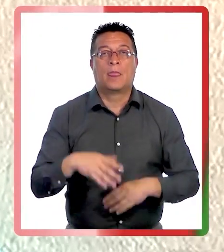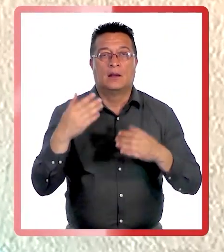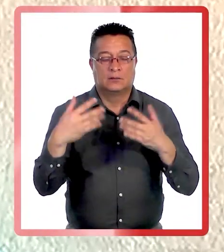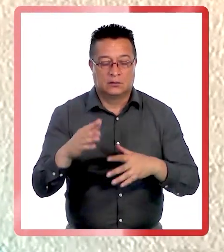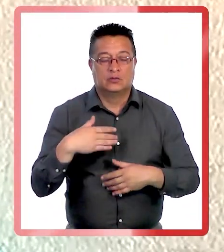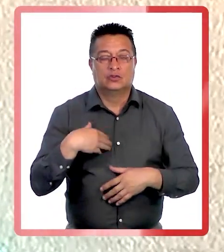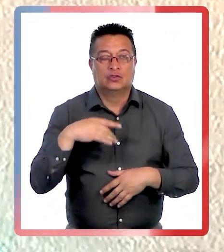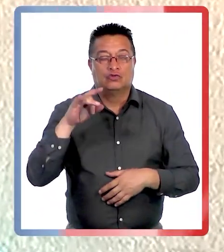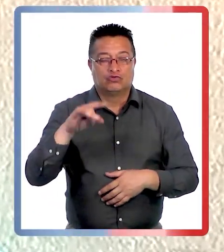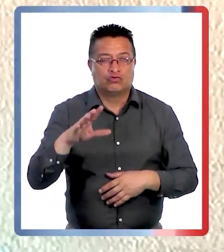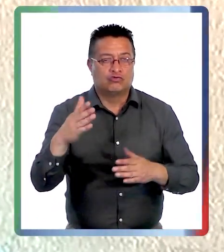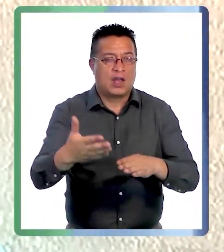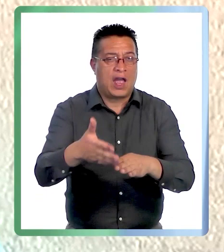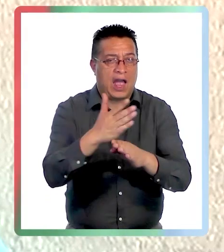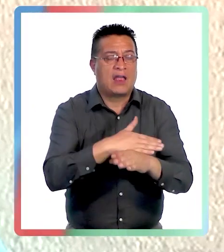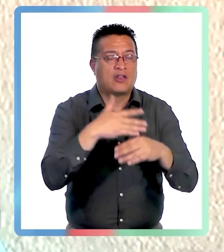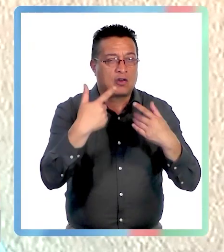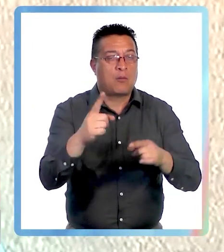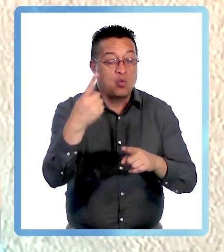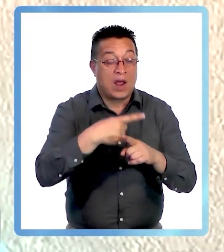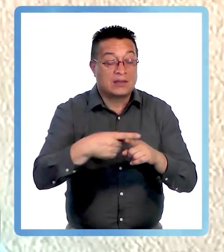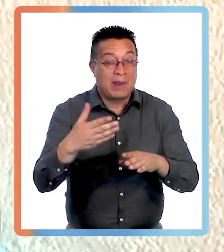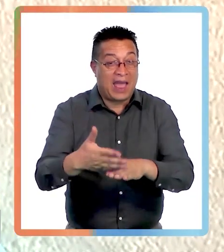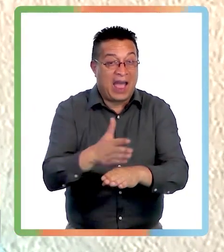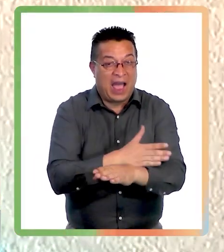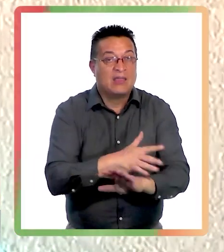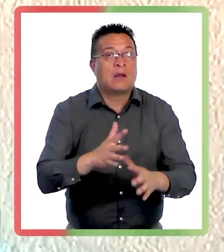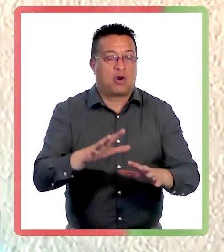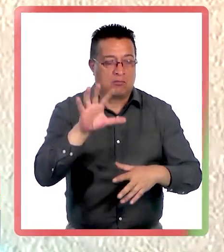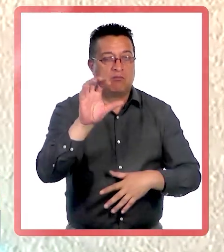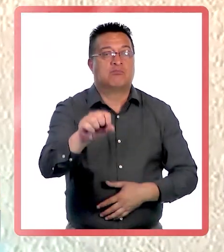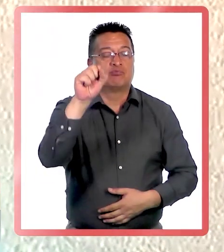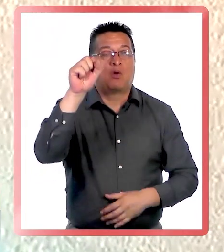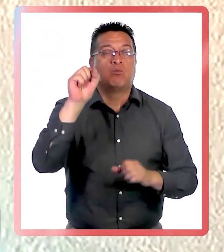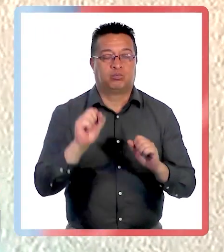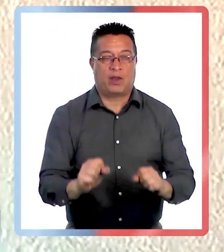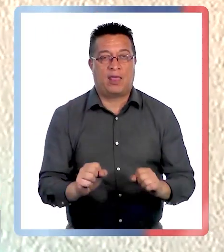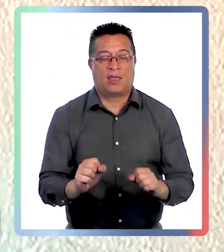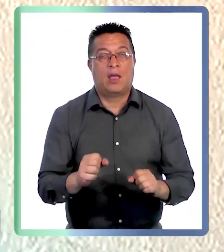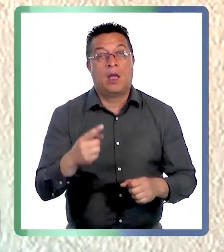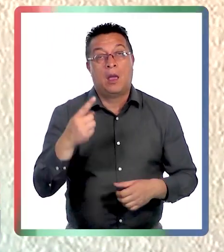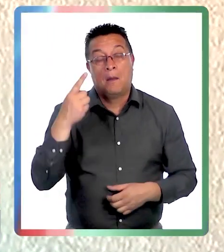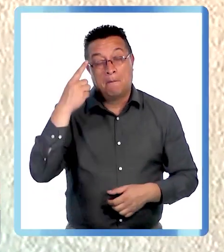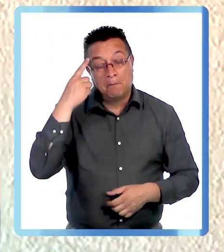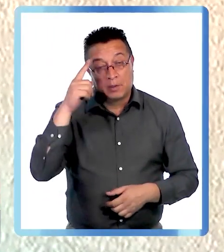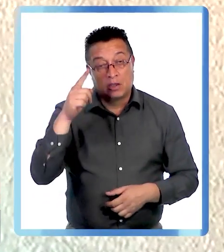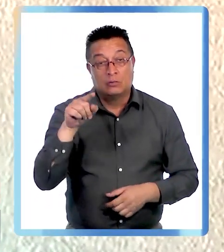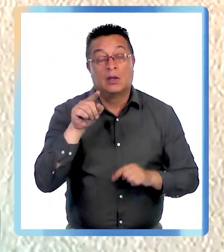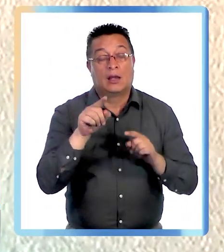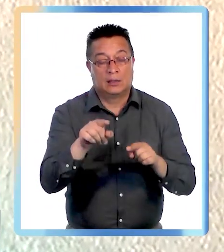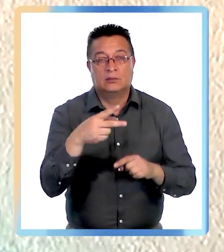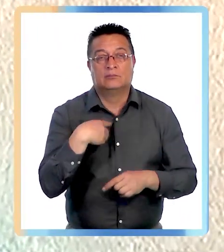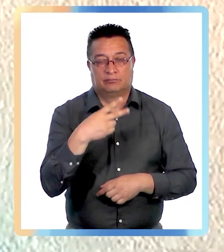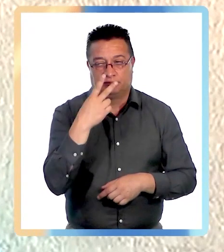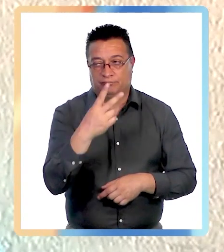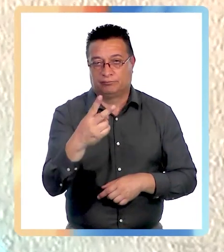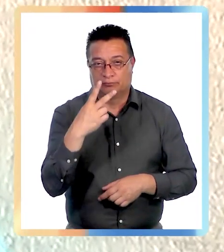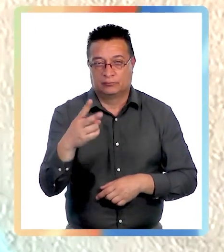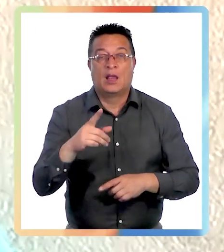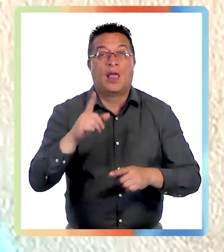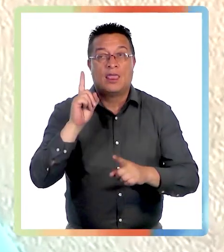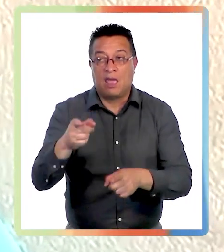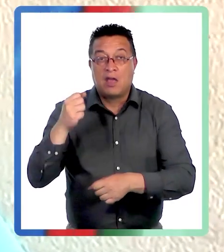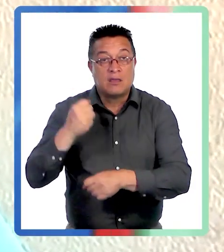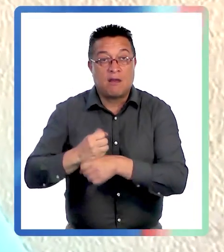Esa mía estuvo muchos días ahí. Yo creo que si han pasado una semana antes la habían encontrado. Pero ahí se da cuenta que